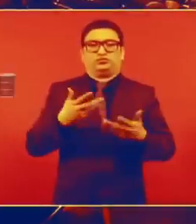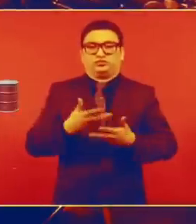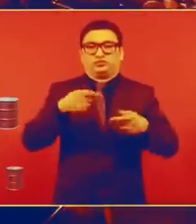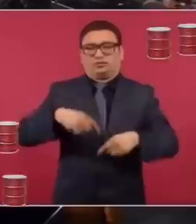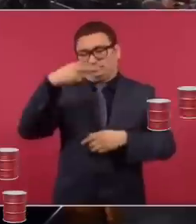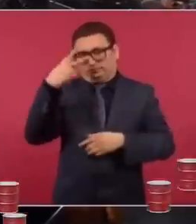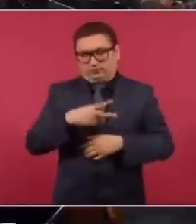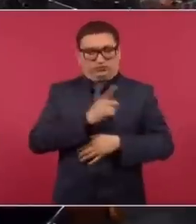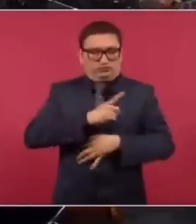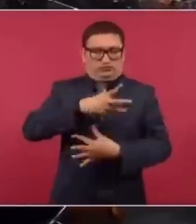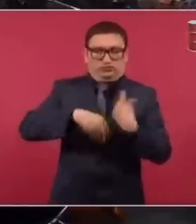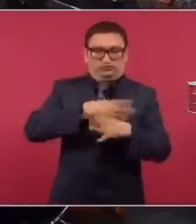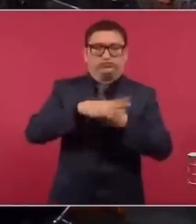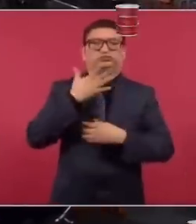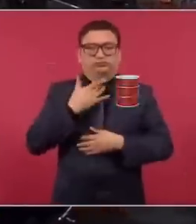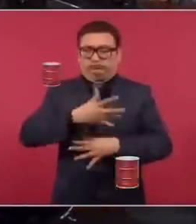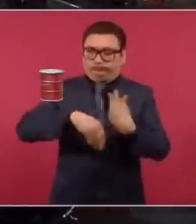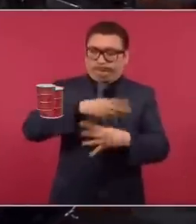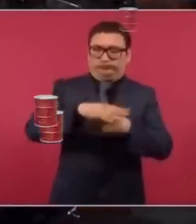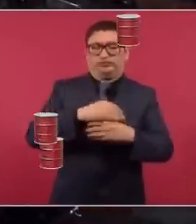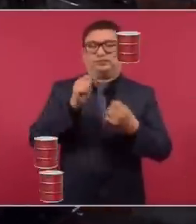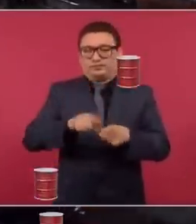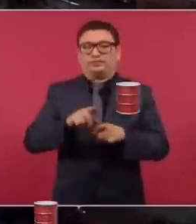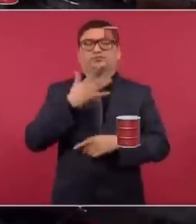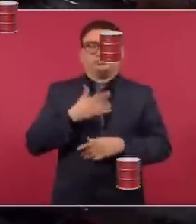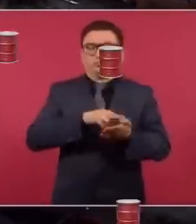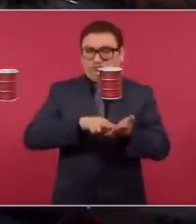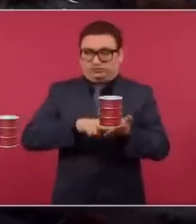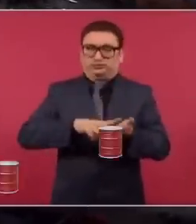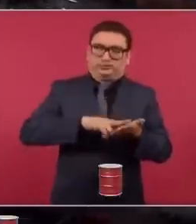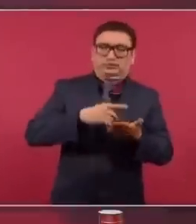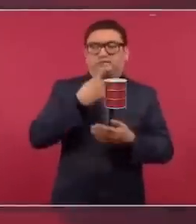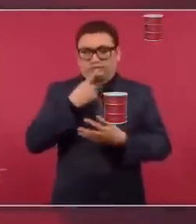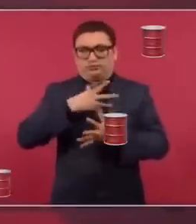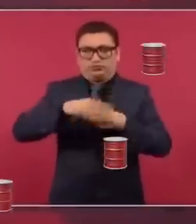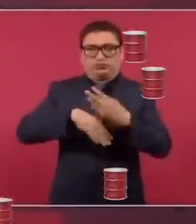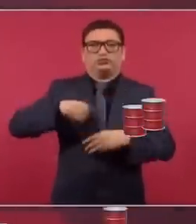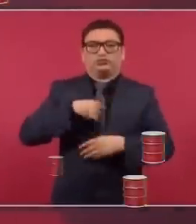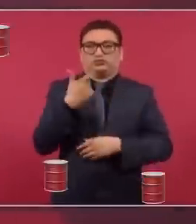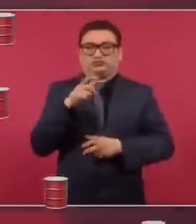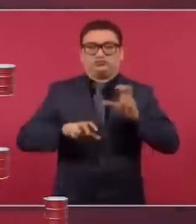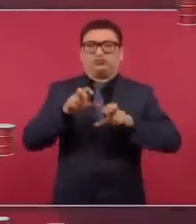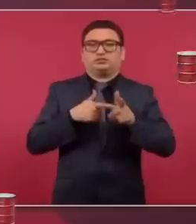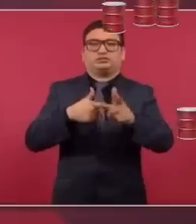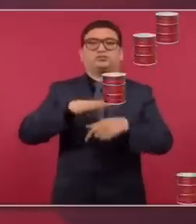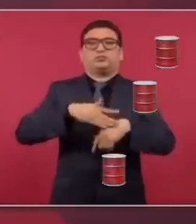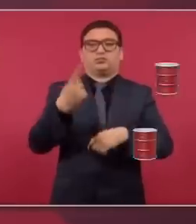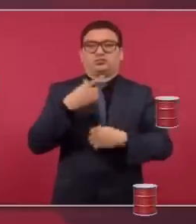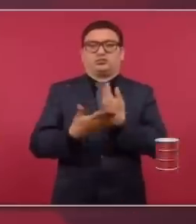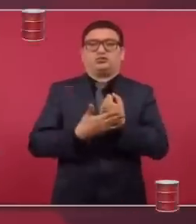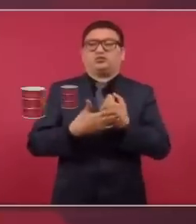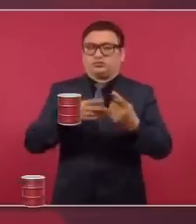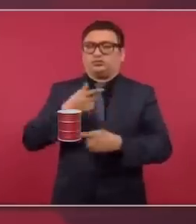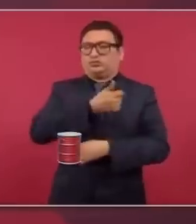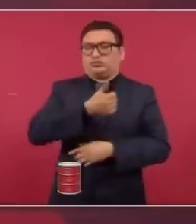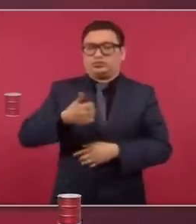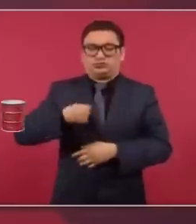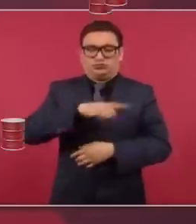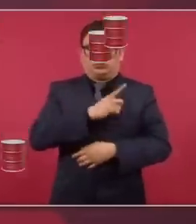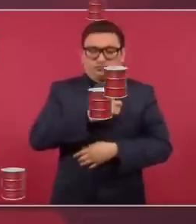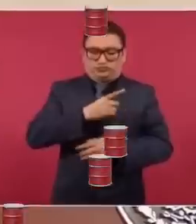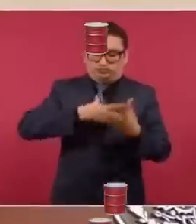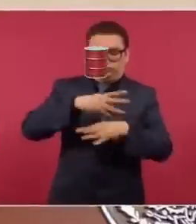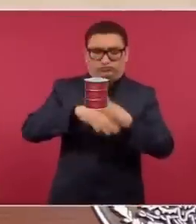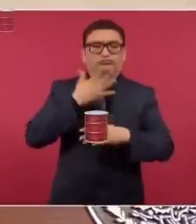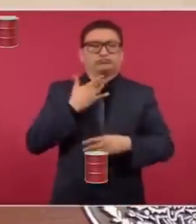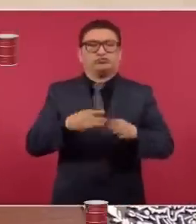autosuficiencia, ese es el propósito, en gasolinas y en diésel. Pero hay que seguir invirtiendo. ¿Por qué? ¿Cómo vamos a llegar a la autosuficiencia en gasolinas y en diésel?